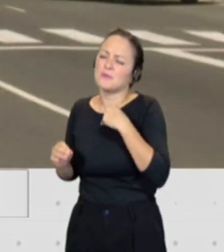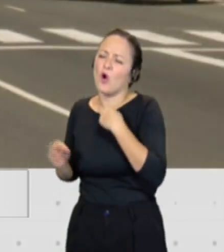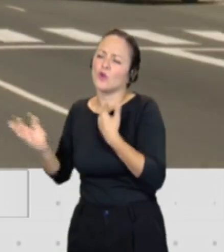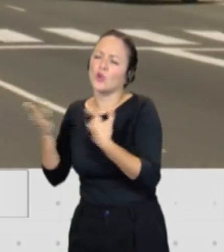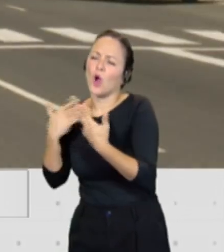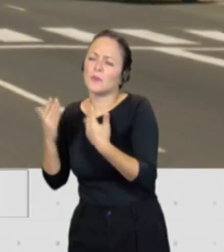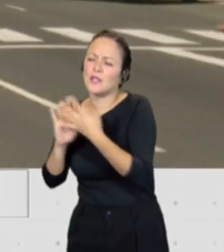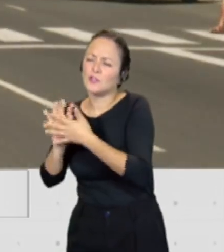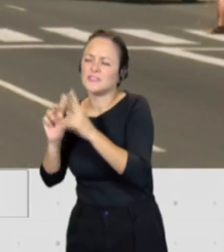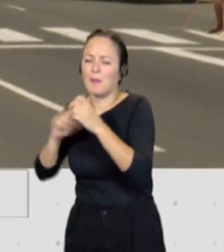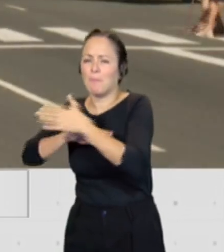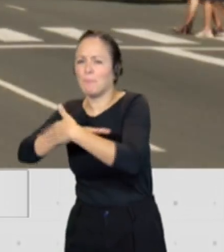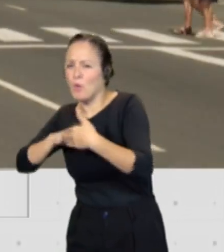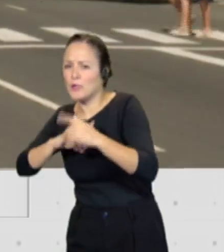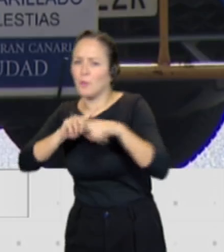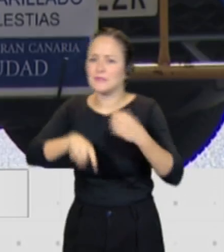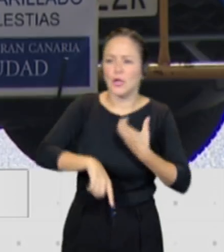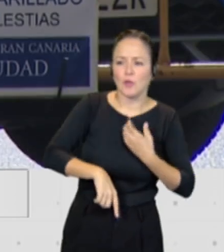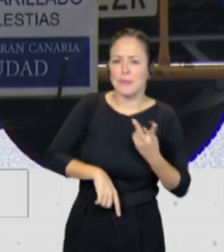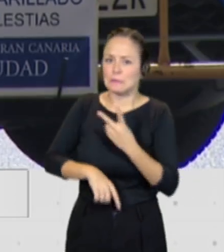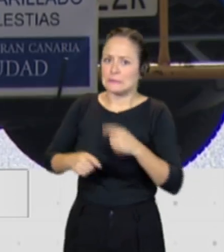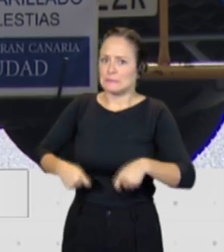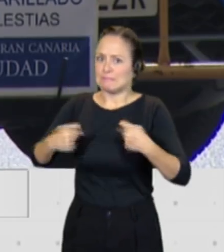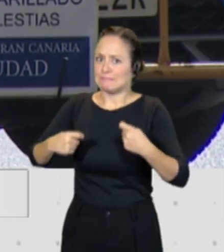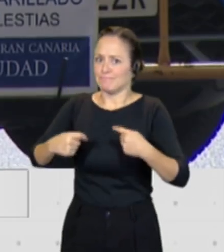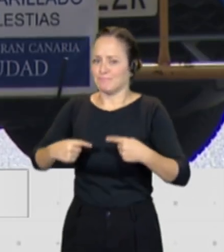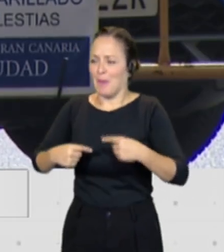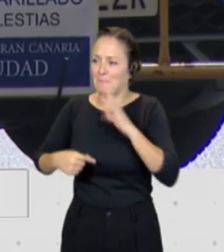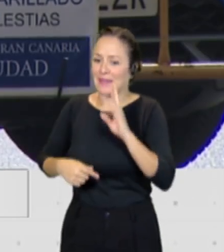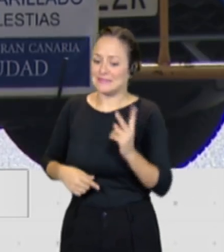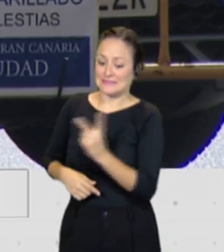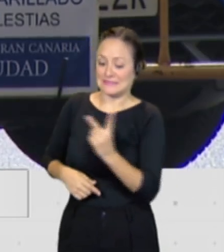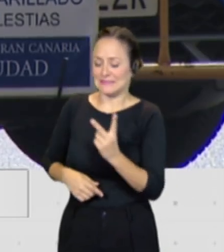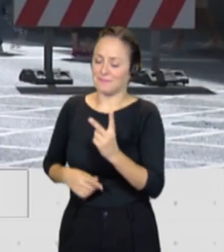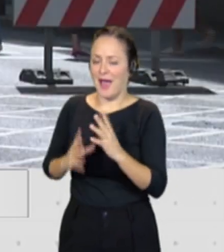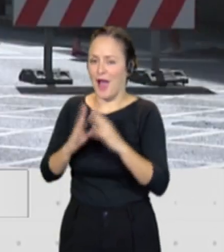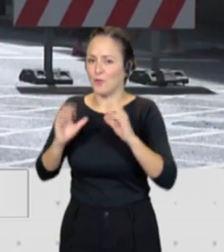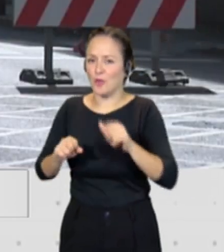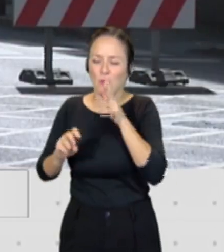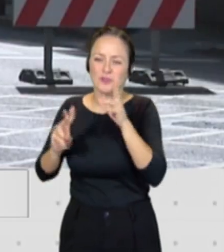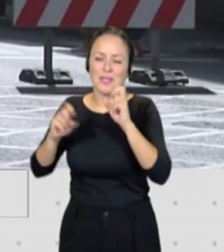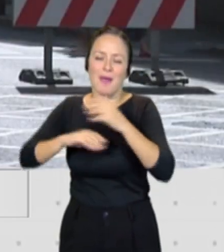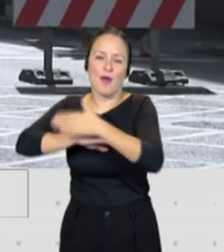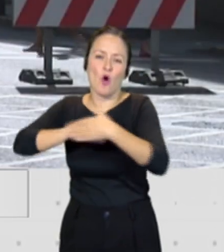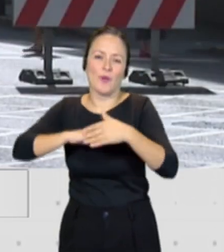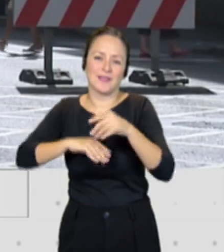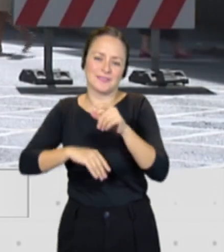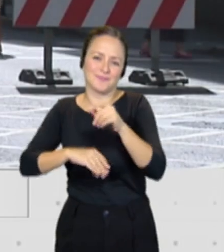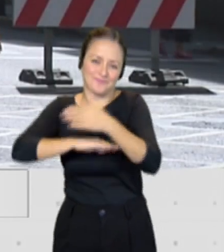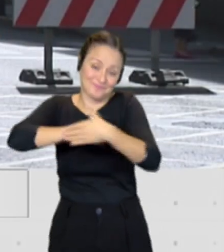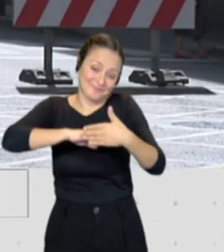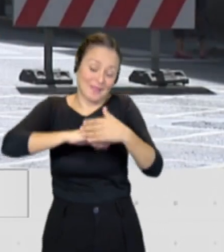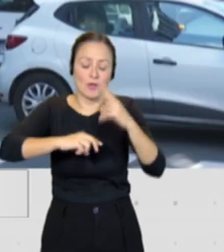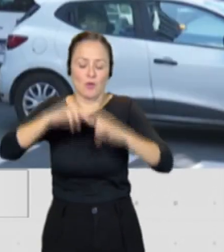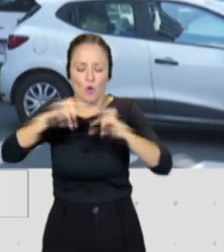el puerto de Las Palmas y el ayuntamiento que parece no ponerse de acuerdo sobre las obras del Istmo o lo que va a pasar